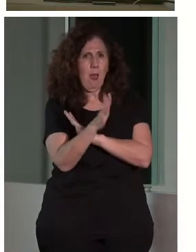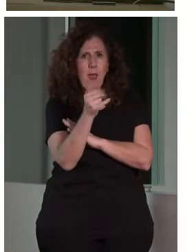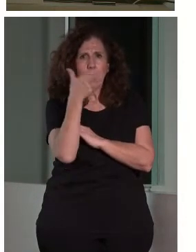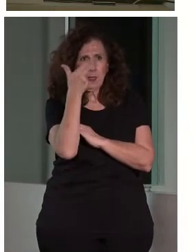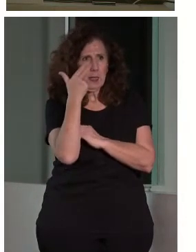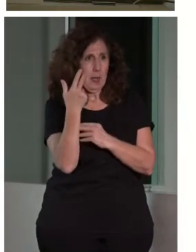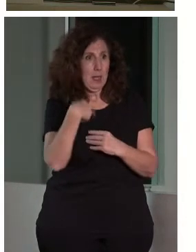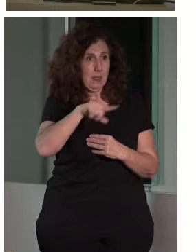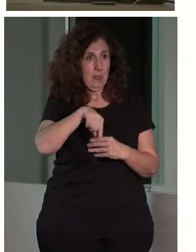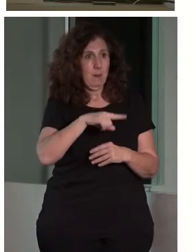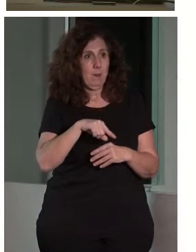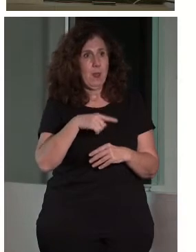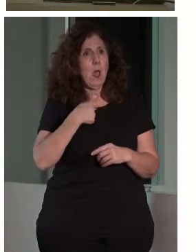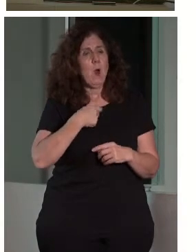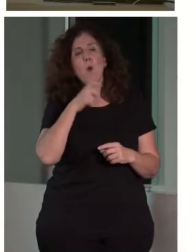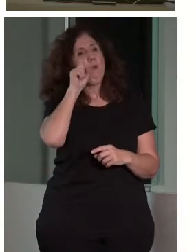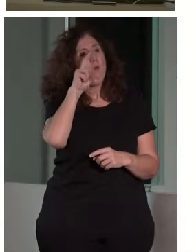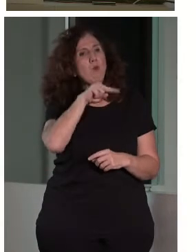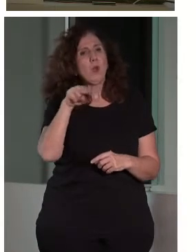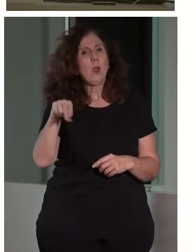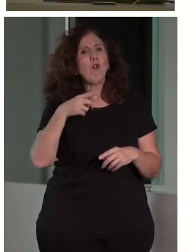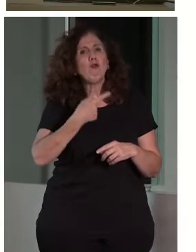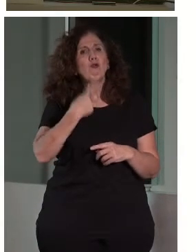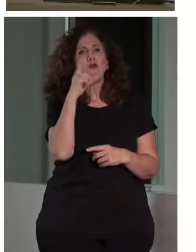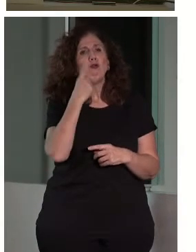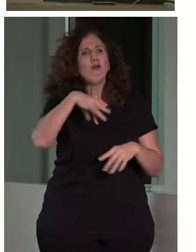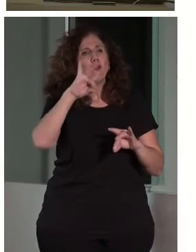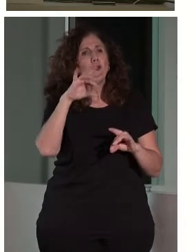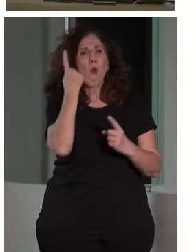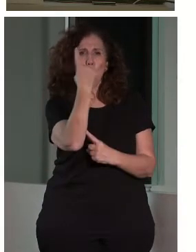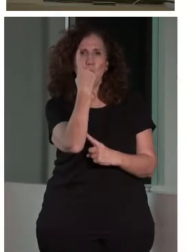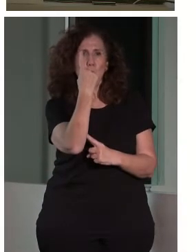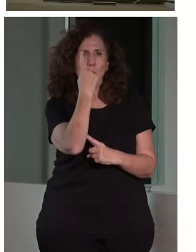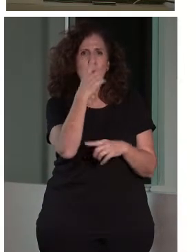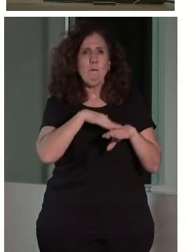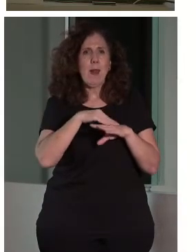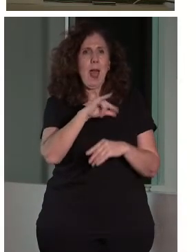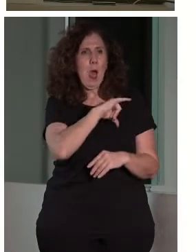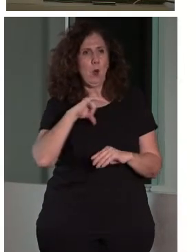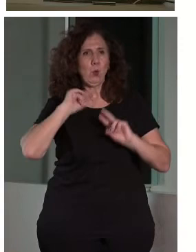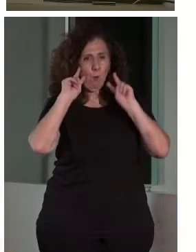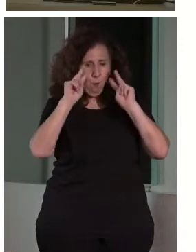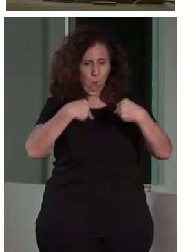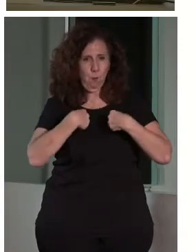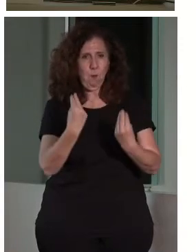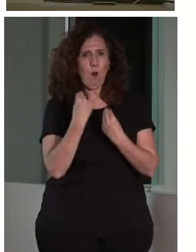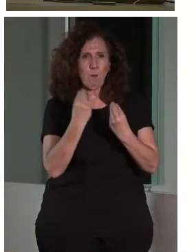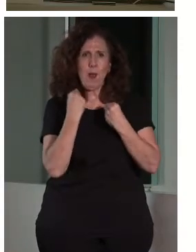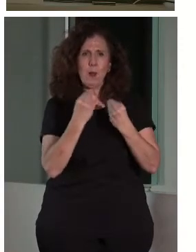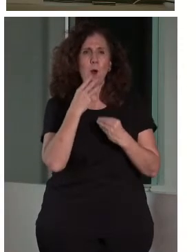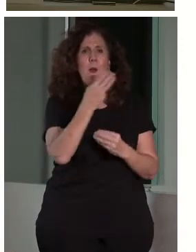tratar a todos los museos de la Comunidad Valenciana como si fuéramos un solo ente, un solo organismo, y autoformarnos. Estuvo PREDIF, estuvo la ONCE…